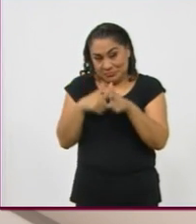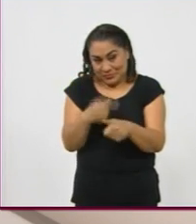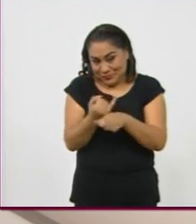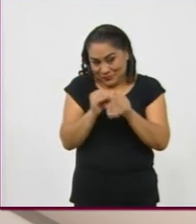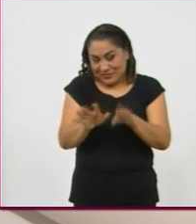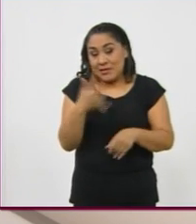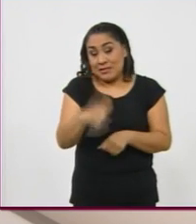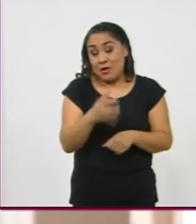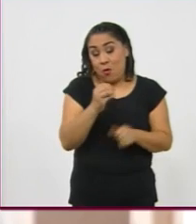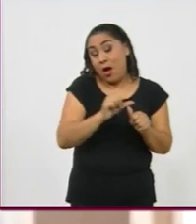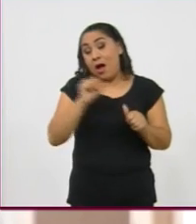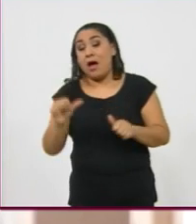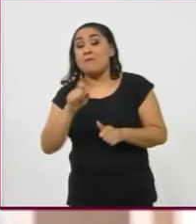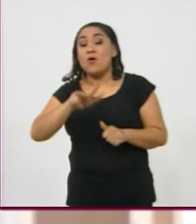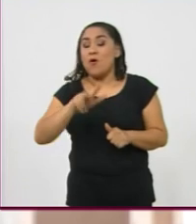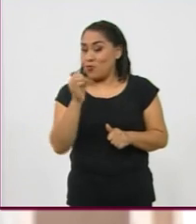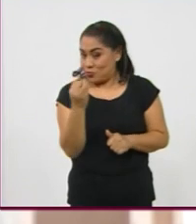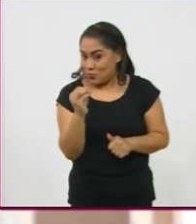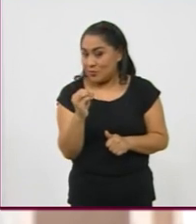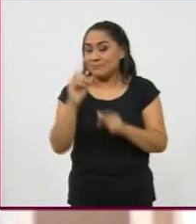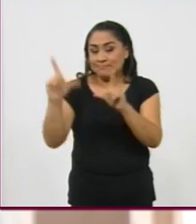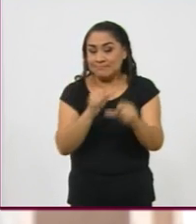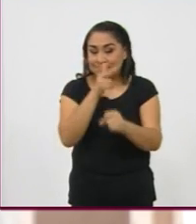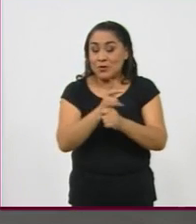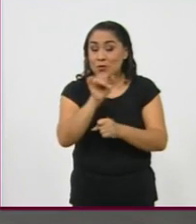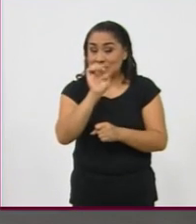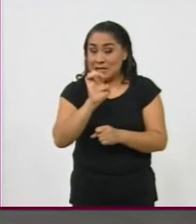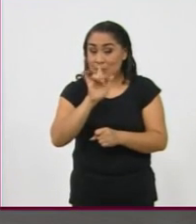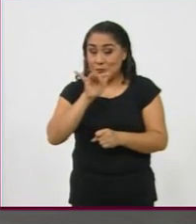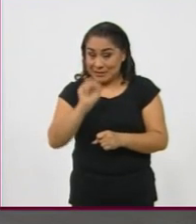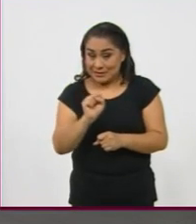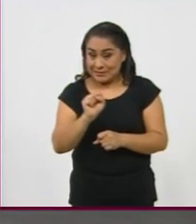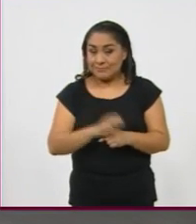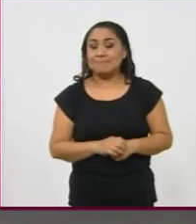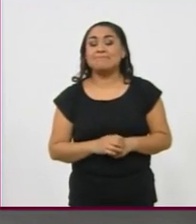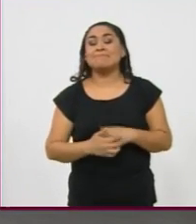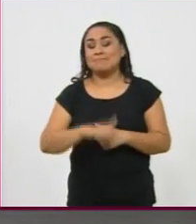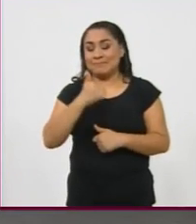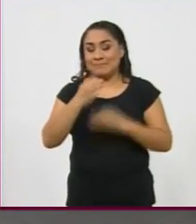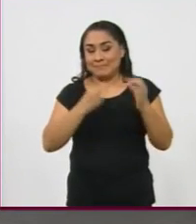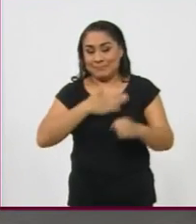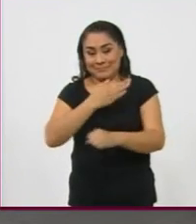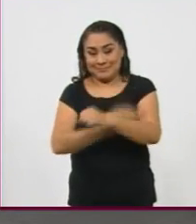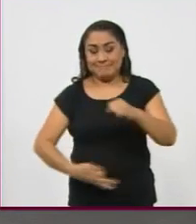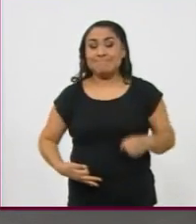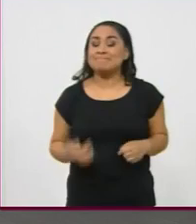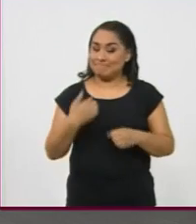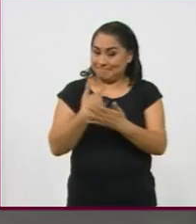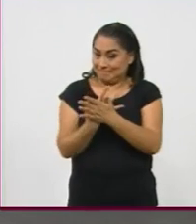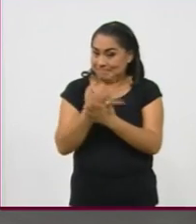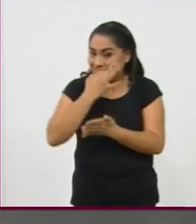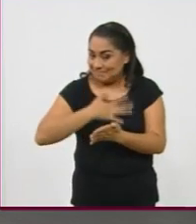este 10 de octubre hasta el próximo 28 del mismo mes, con imágenes de José Luis Cortés y Luis Virgilio. Muy buenas tardes. Pendientes,